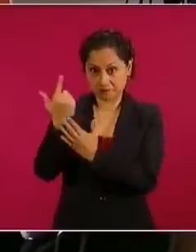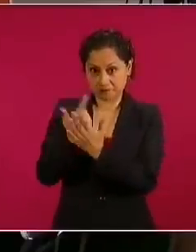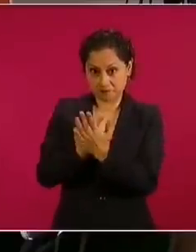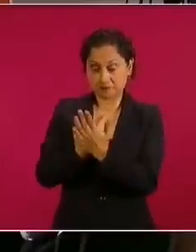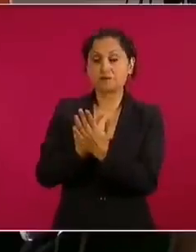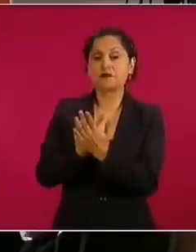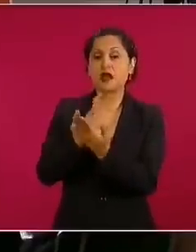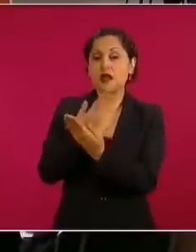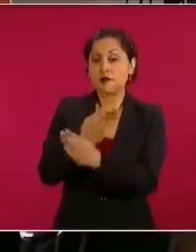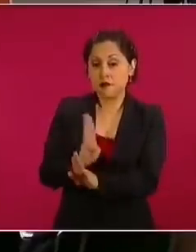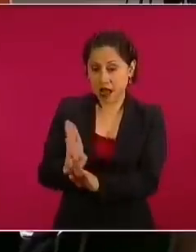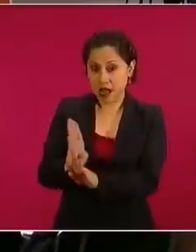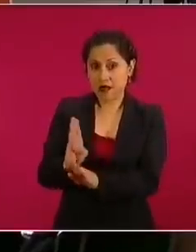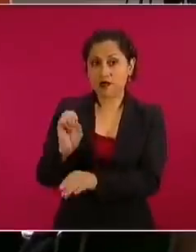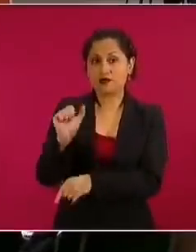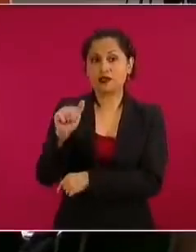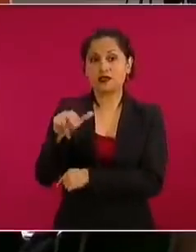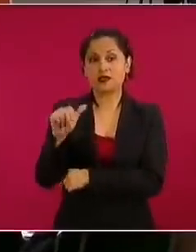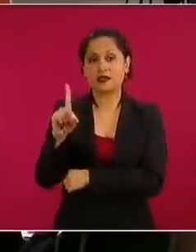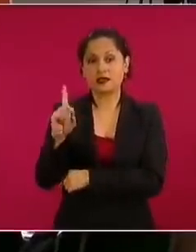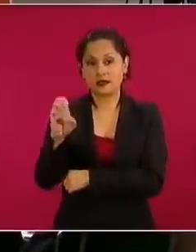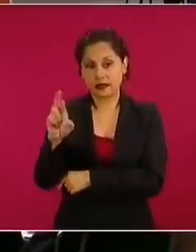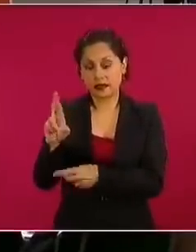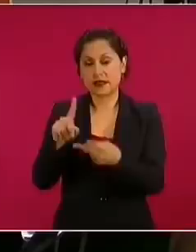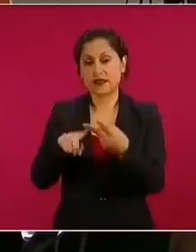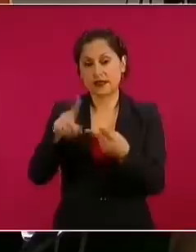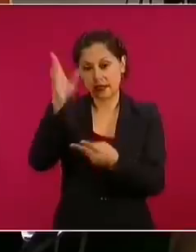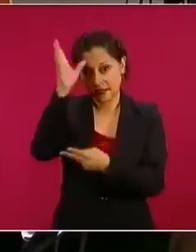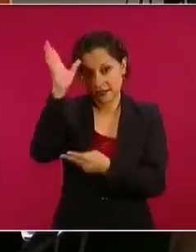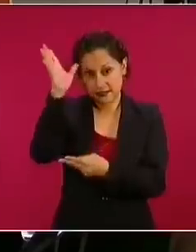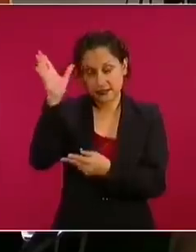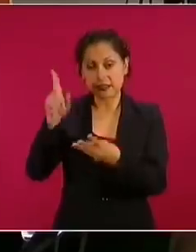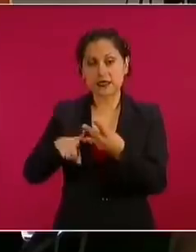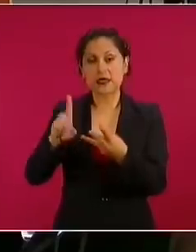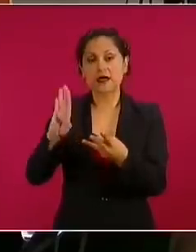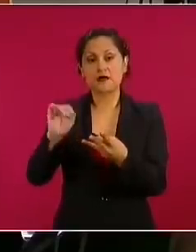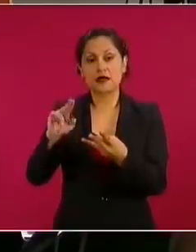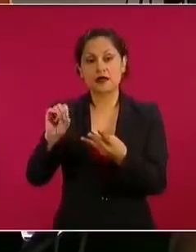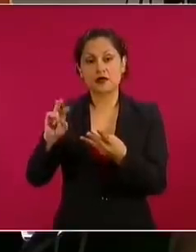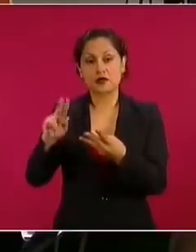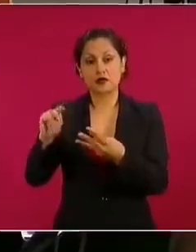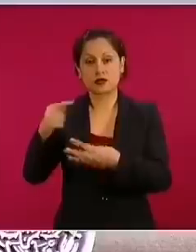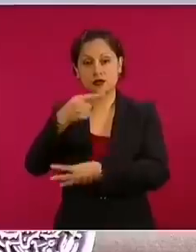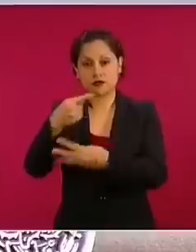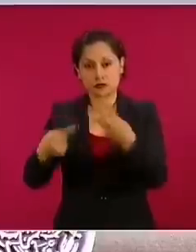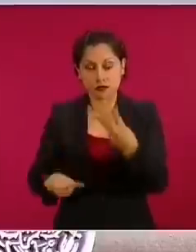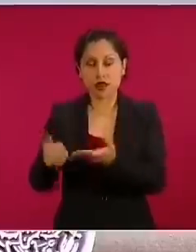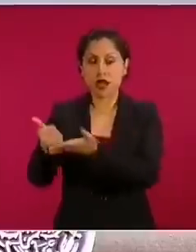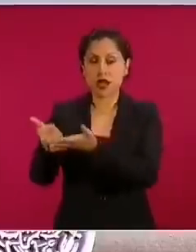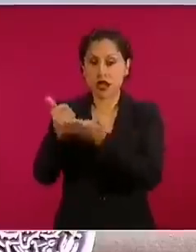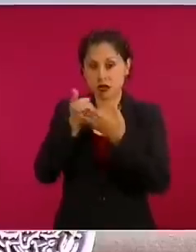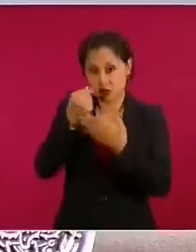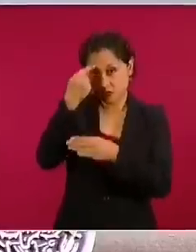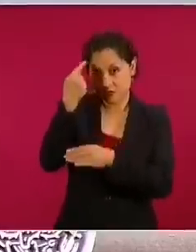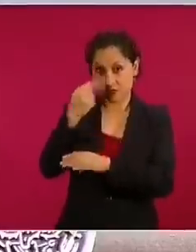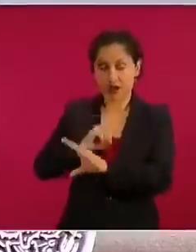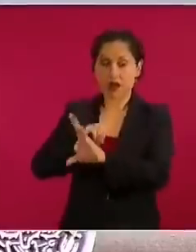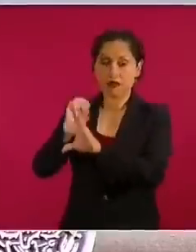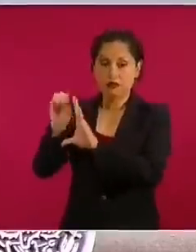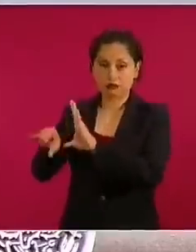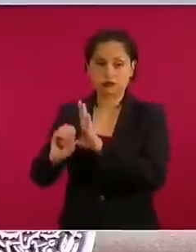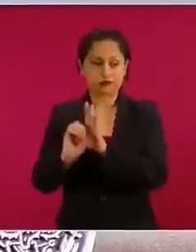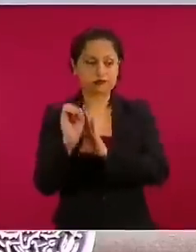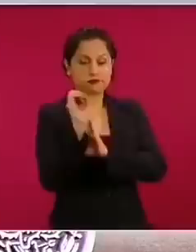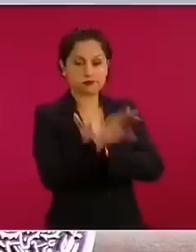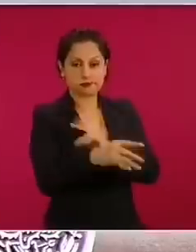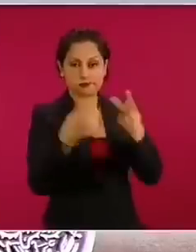Santander, Banco Azteca y Banorte van a ser los mecanismos financieros con los